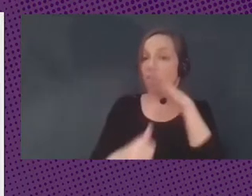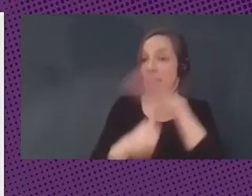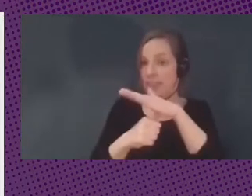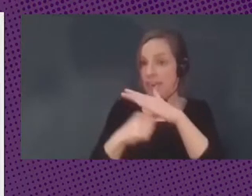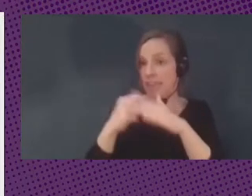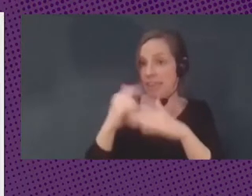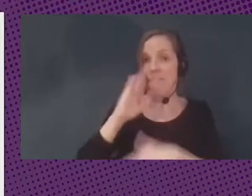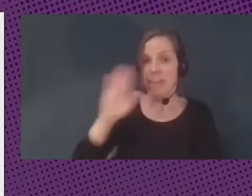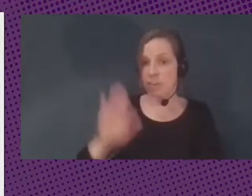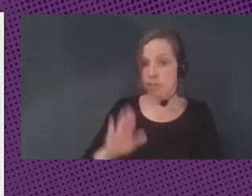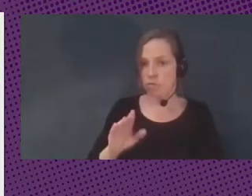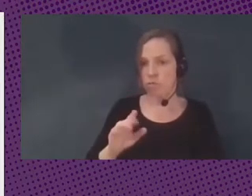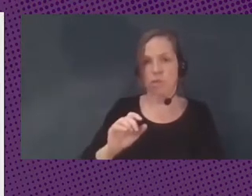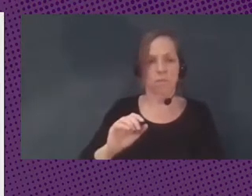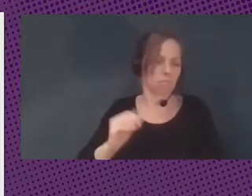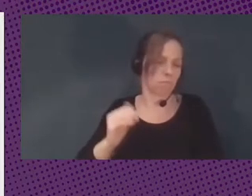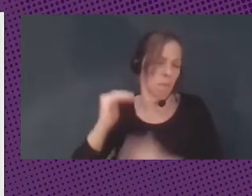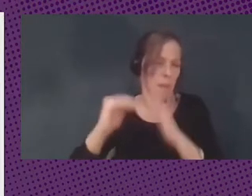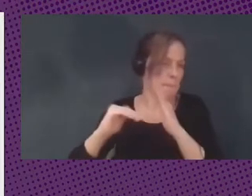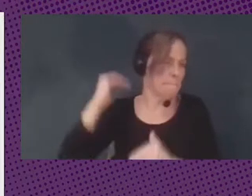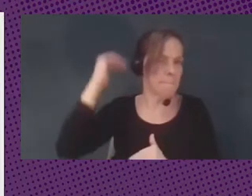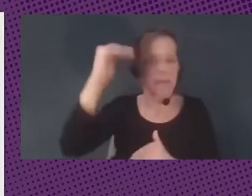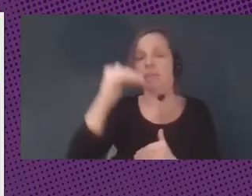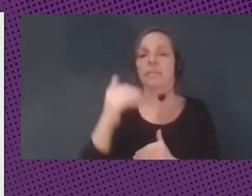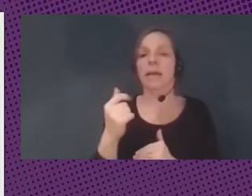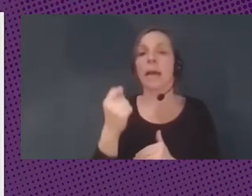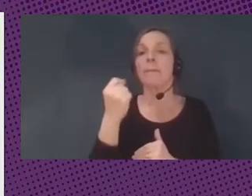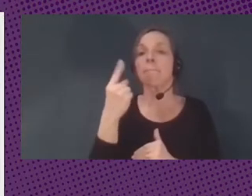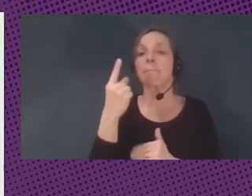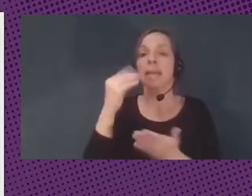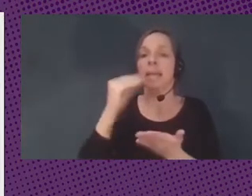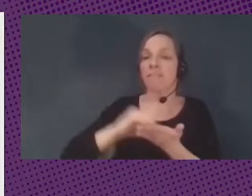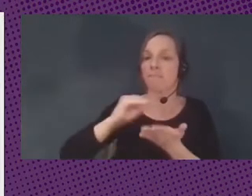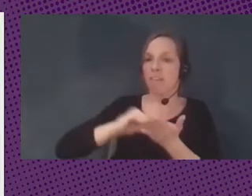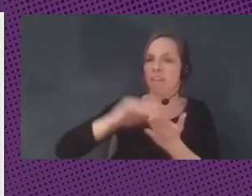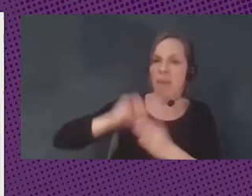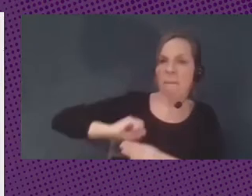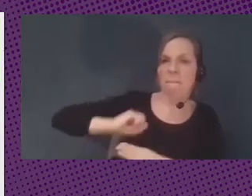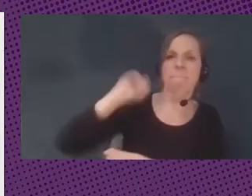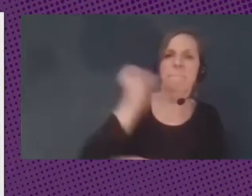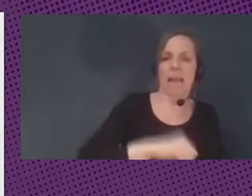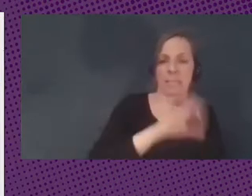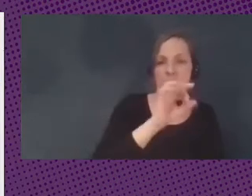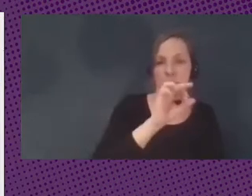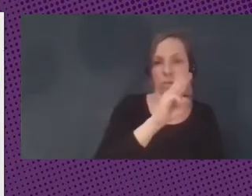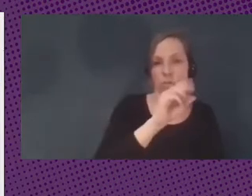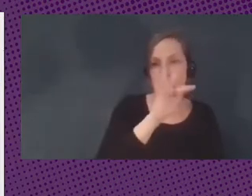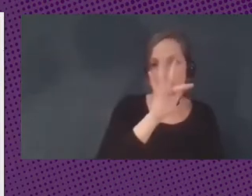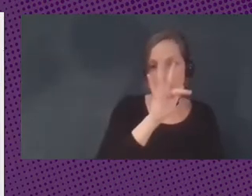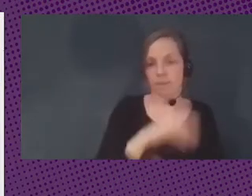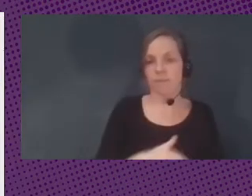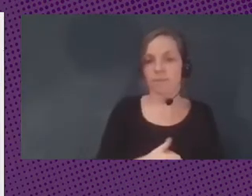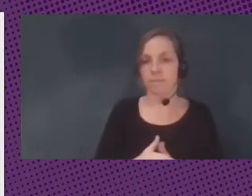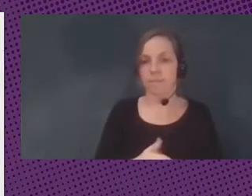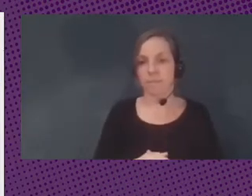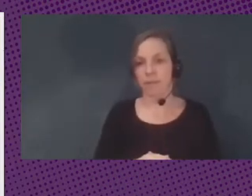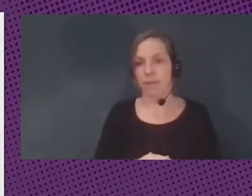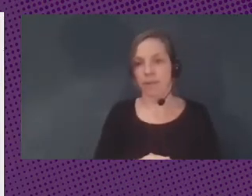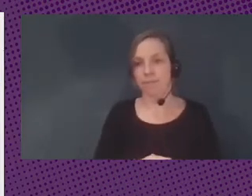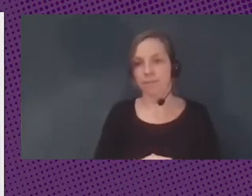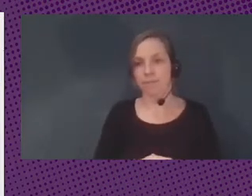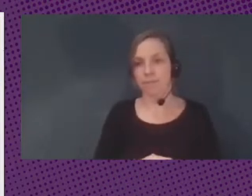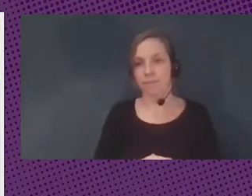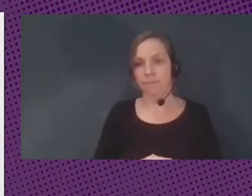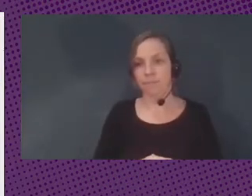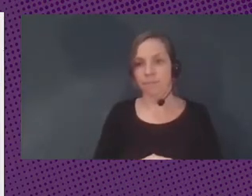mucho mayores quizás mil veces más de lo que se recoge en SWIFT es este la